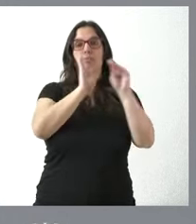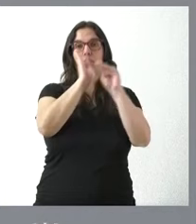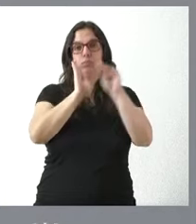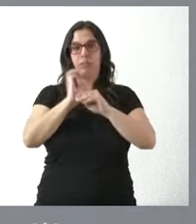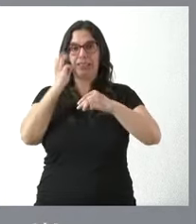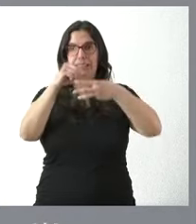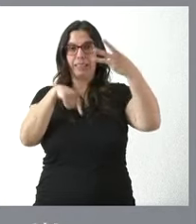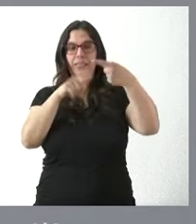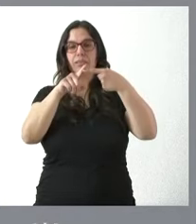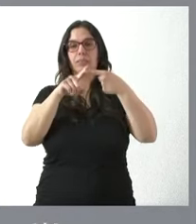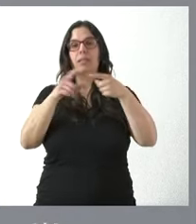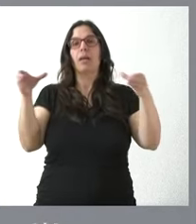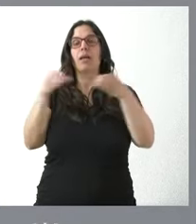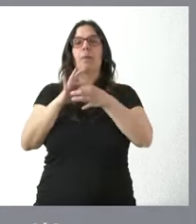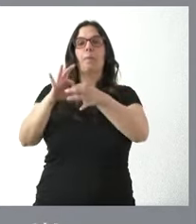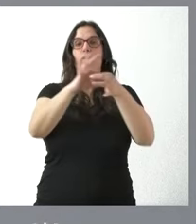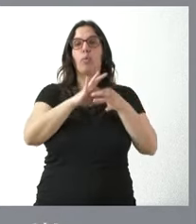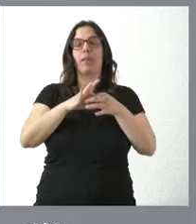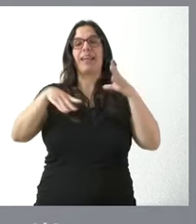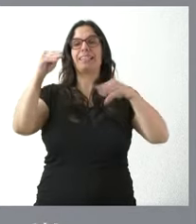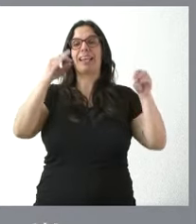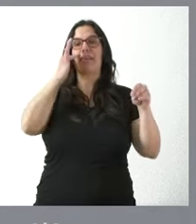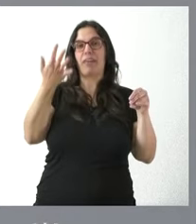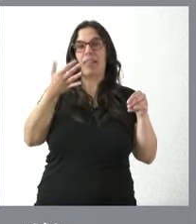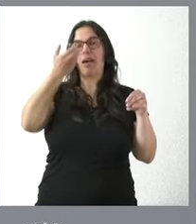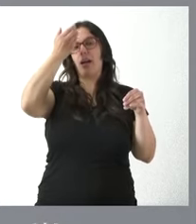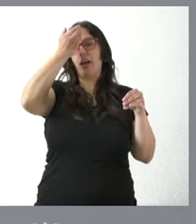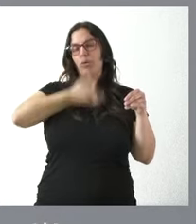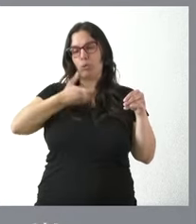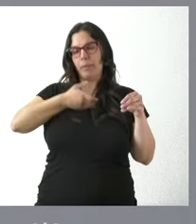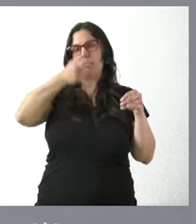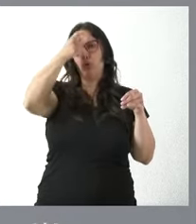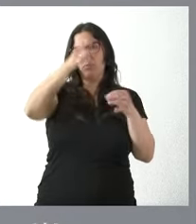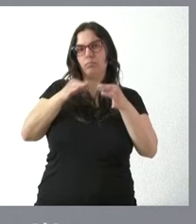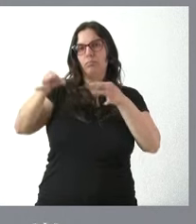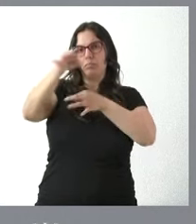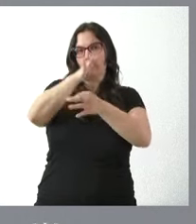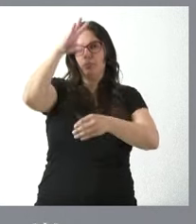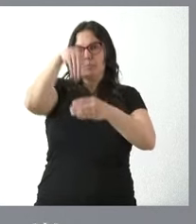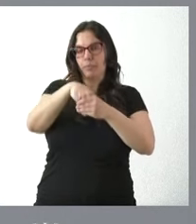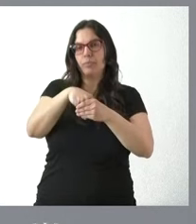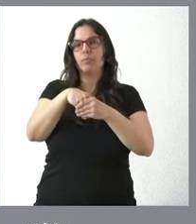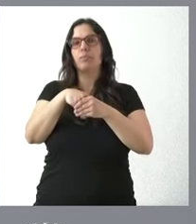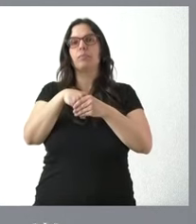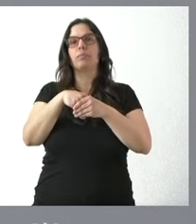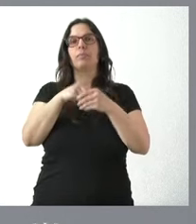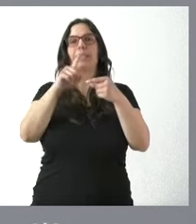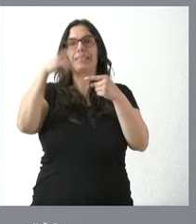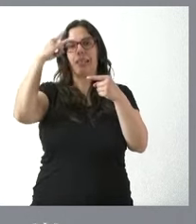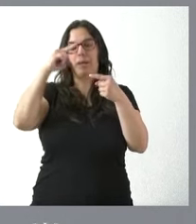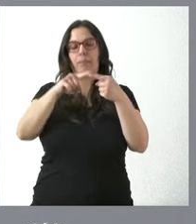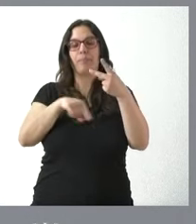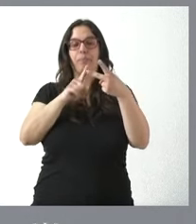Una es a la mancomunidad de la Sierra de Francia y a los ayuntamientos de El Cabaco, Nava de Francia y El Maillo, en Salamanca.